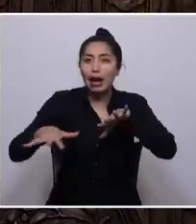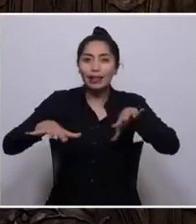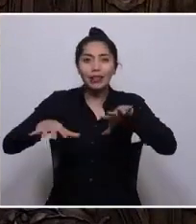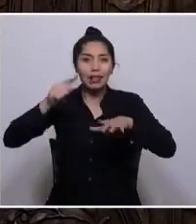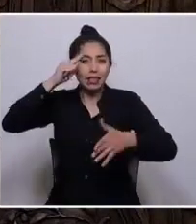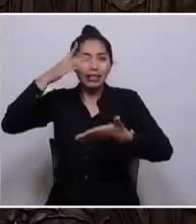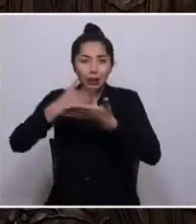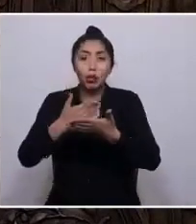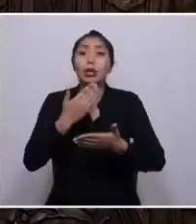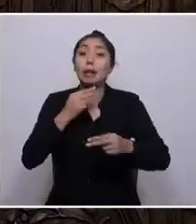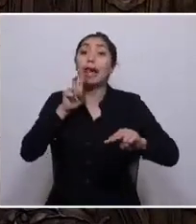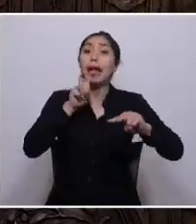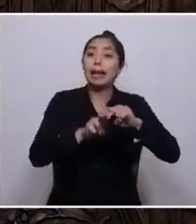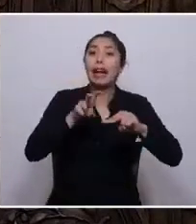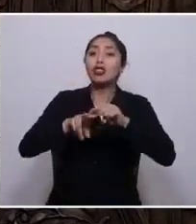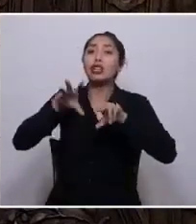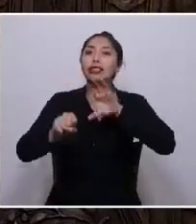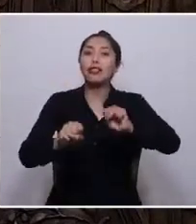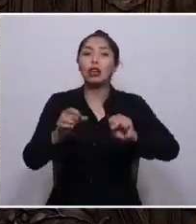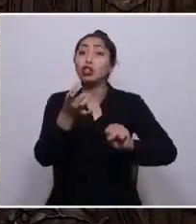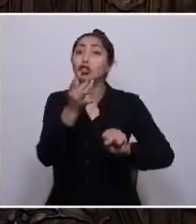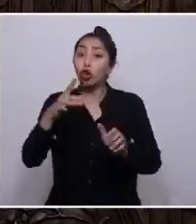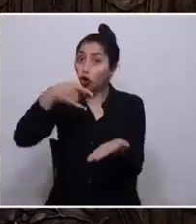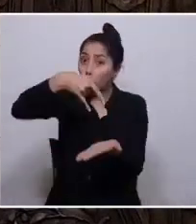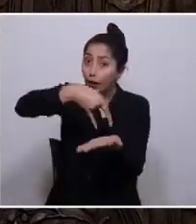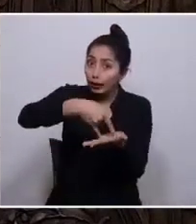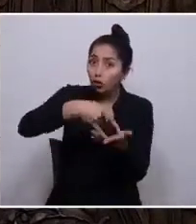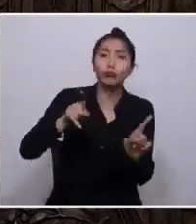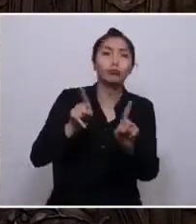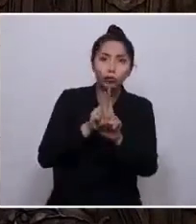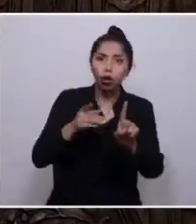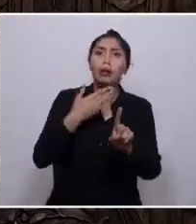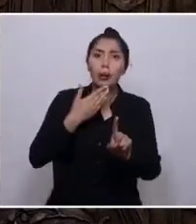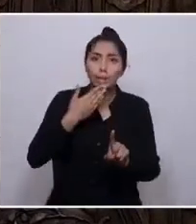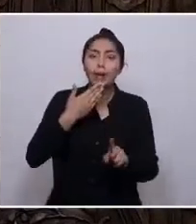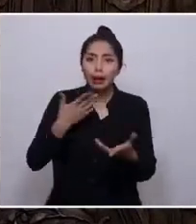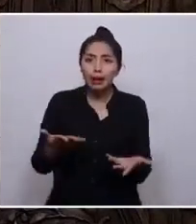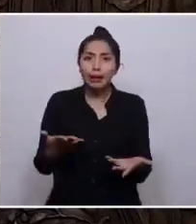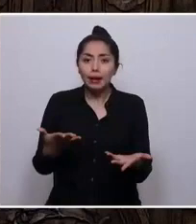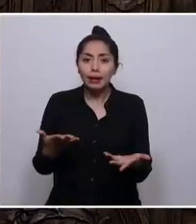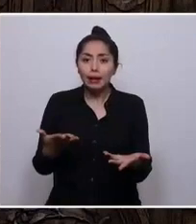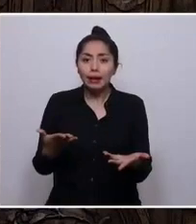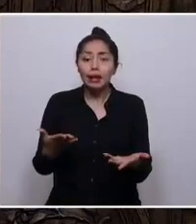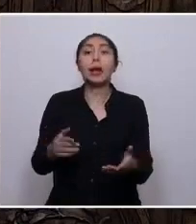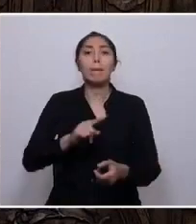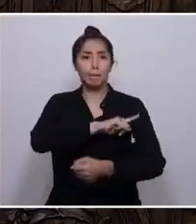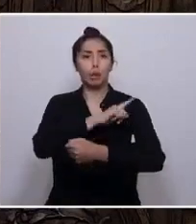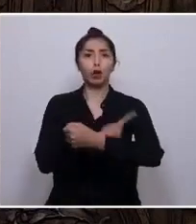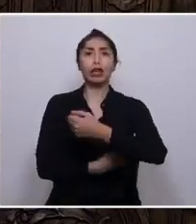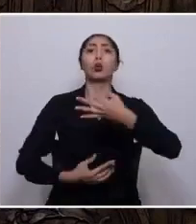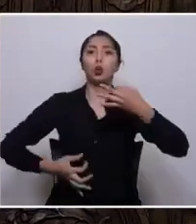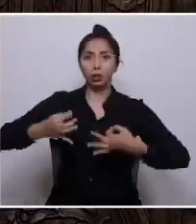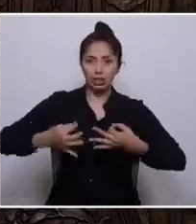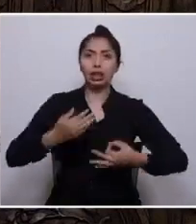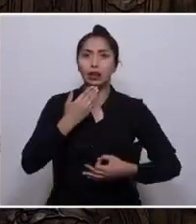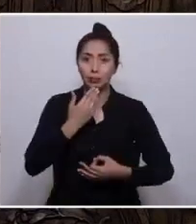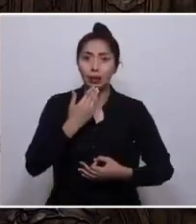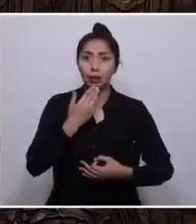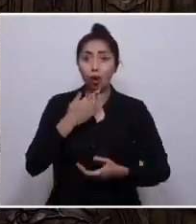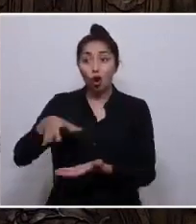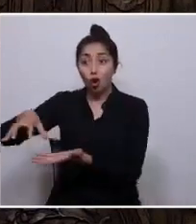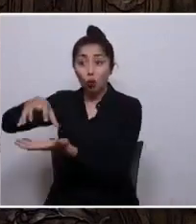Escaños reservados no solo en el Congreso, en el Comiendo Regional o Municipal, sino también en el Poder Judicial. Porque un pueblo sin idioma,